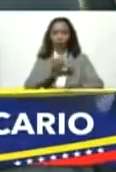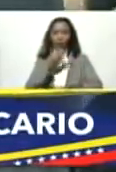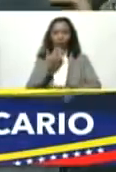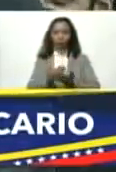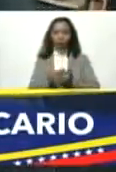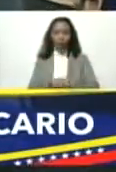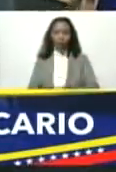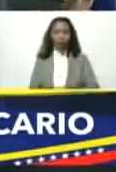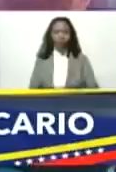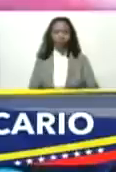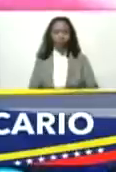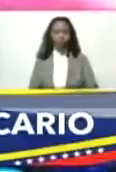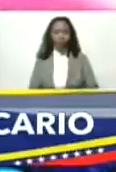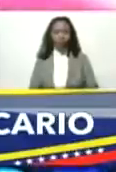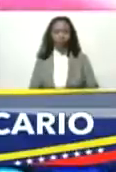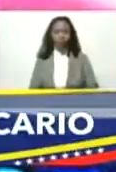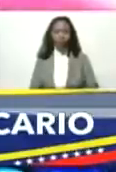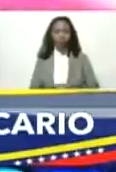gracias